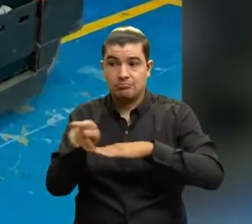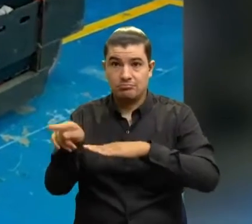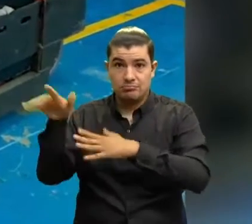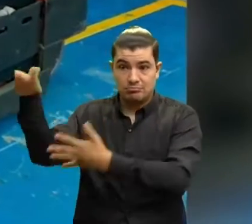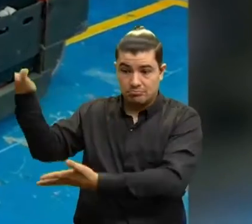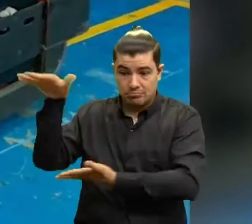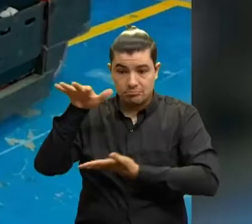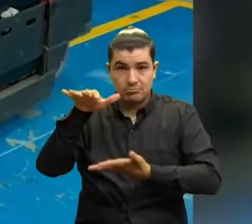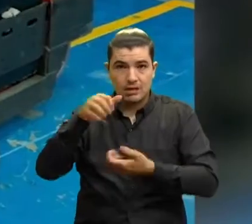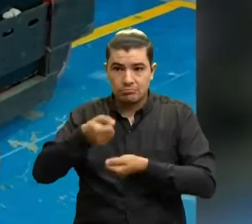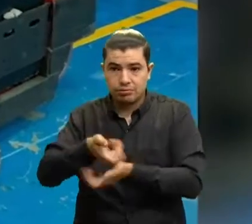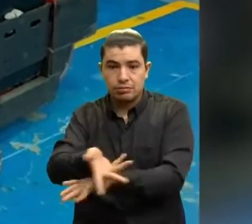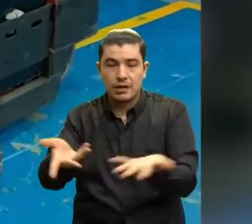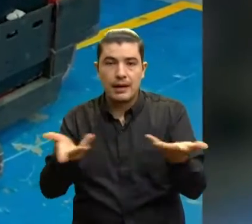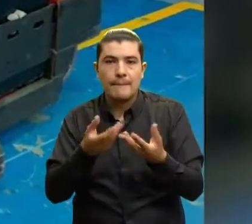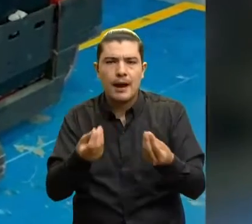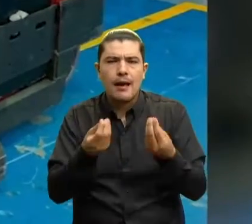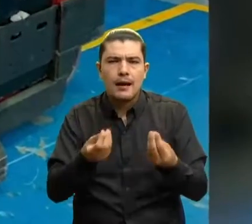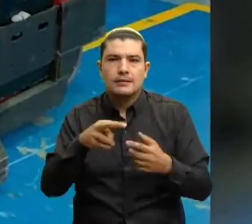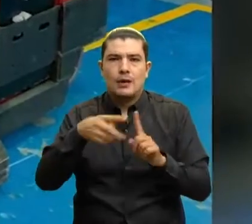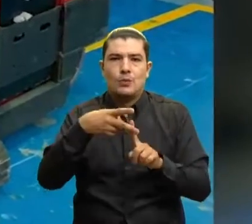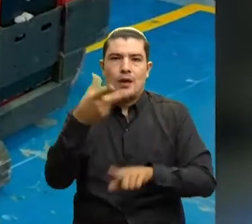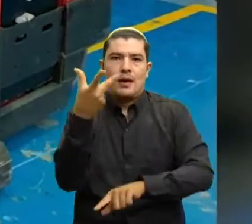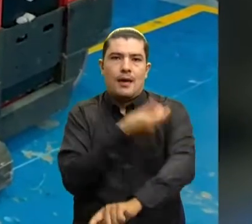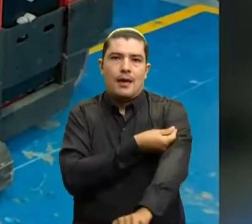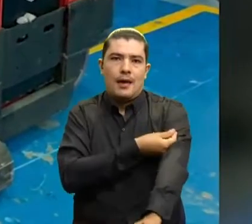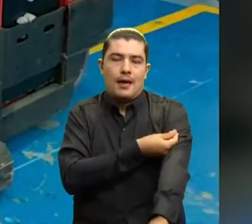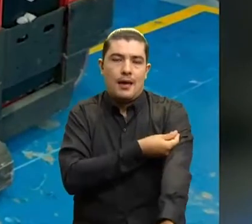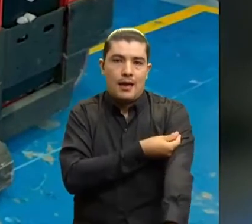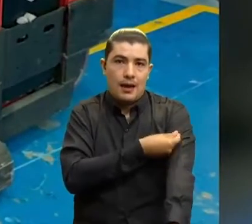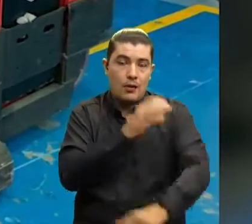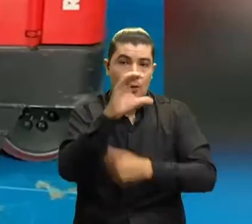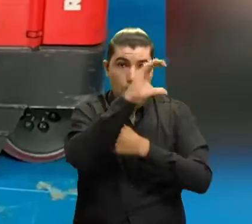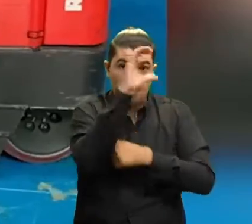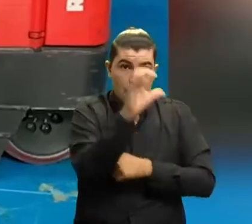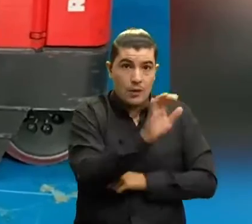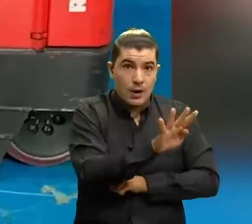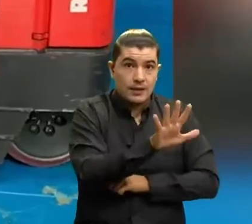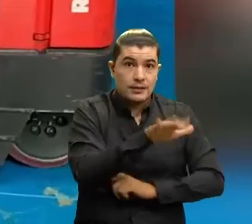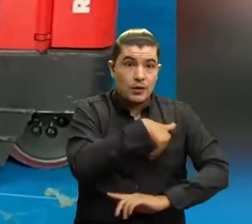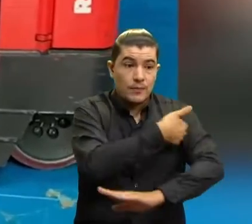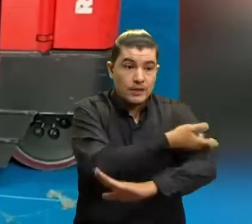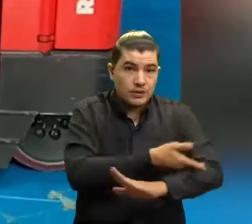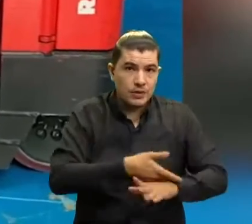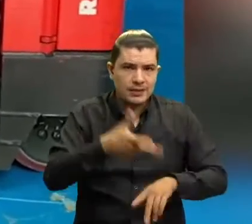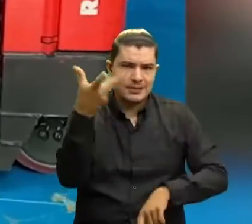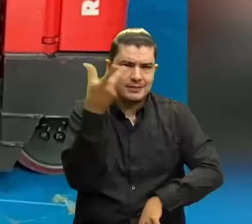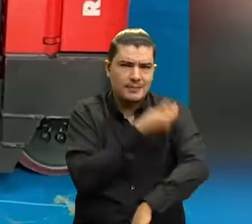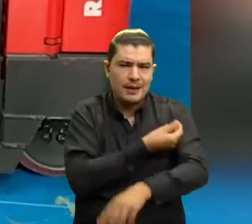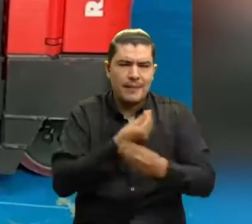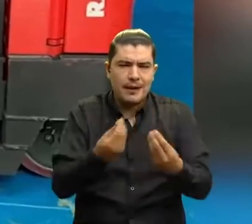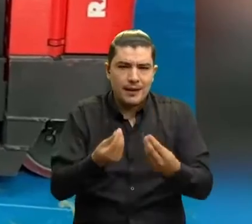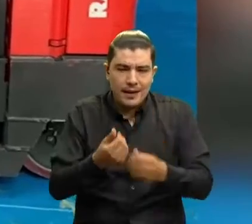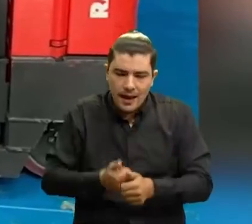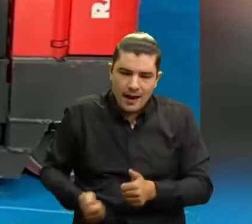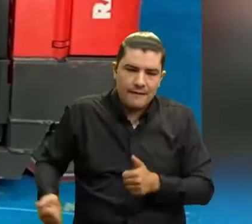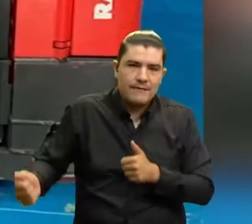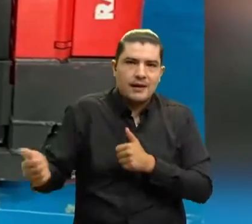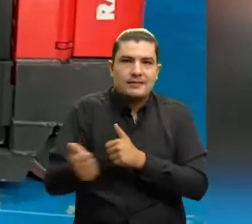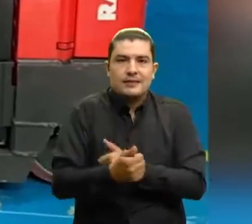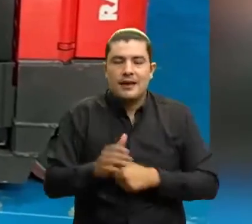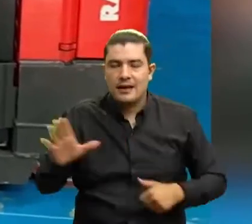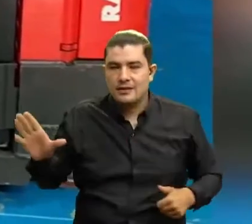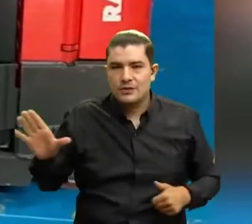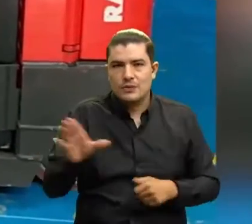dosis. Hasta el momento, el país completa alrededor de 45 millones de vacunas para avanzar en la inmunización de la población contra el